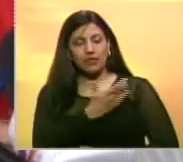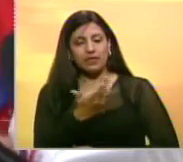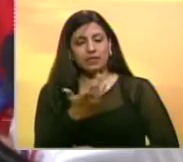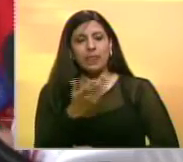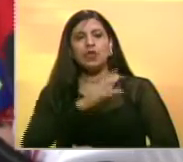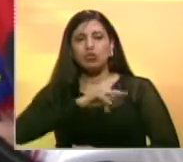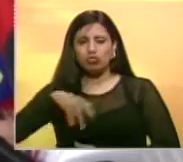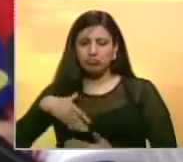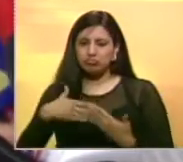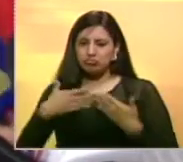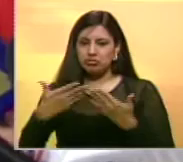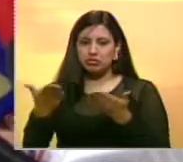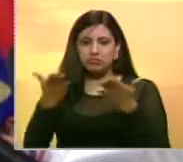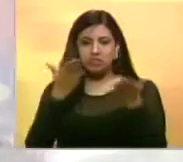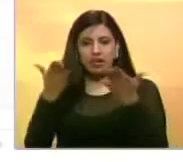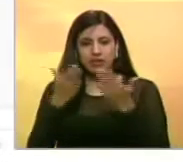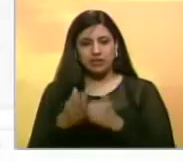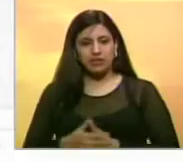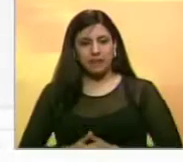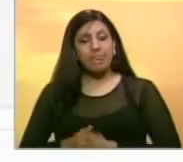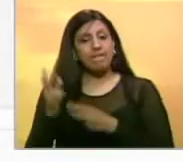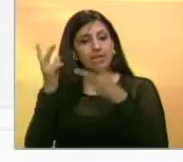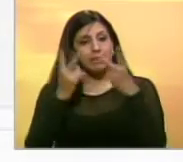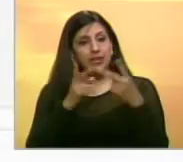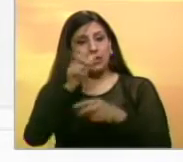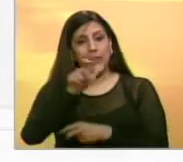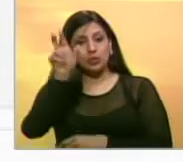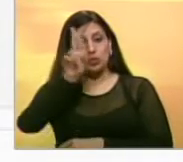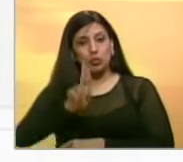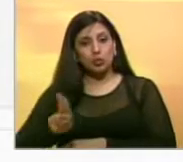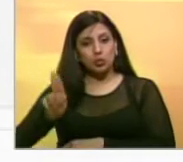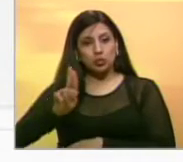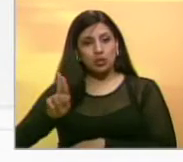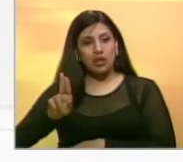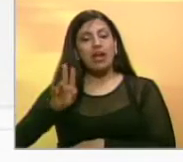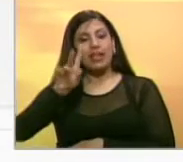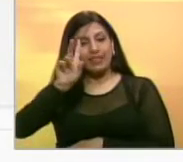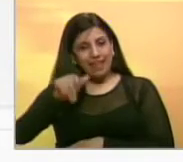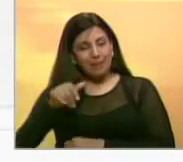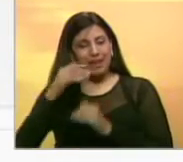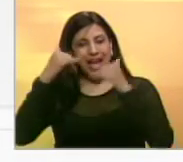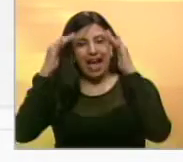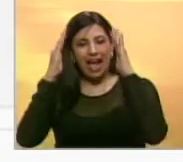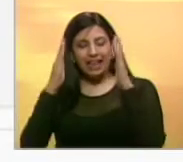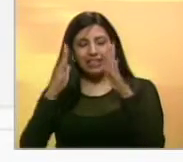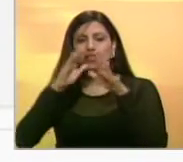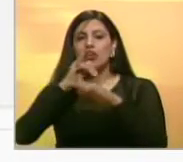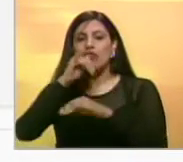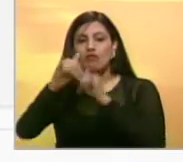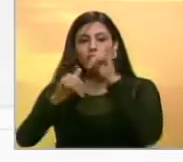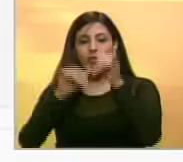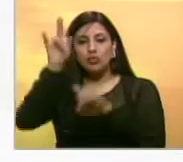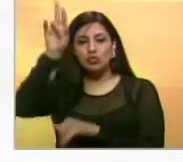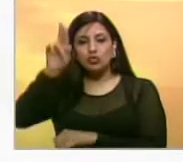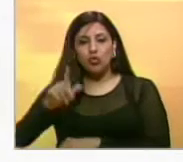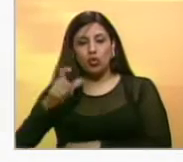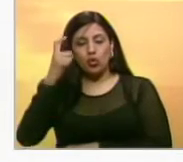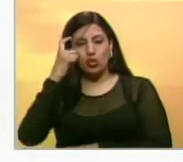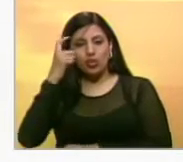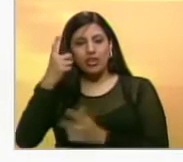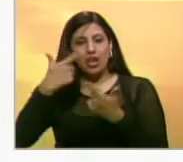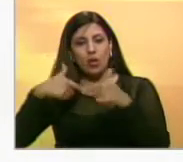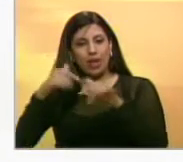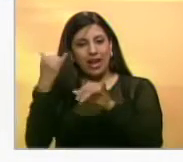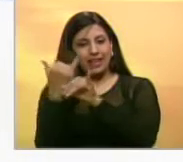estaremos prestándole nuestros servicios Invito a los usuarios de la institución a estar atentos a los anuncios que diariamente se realizan por el